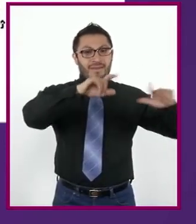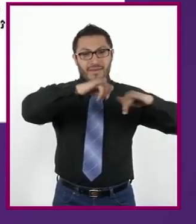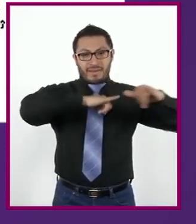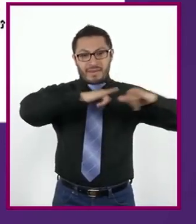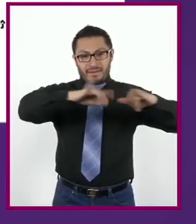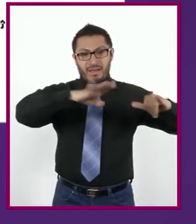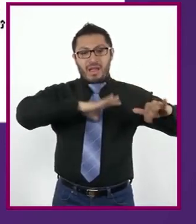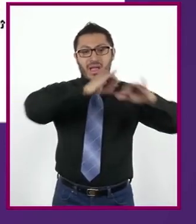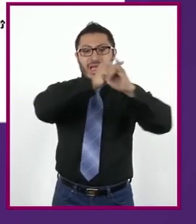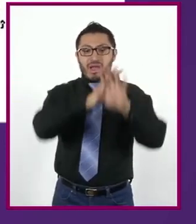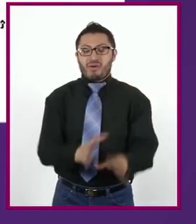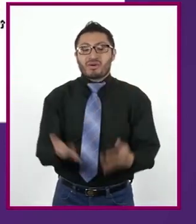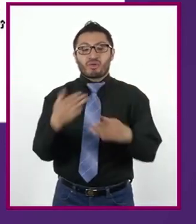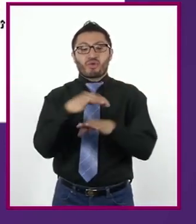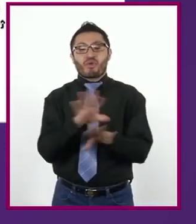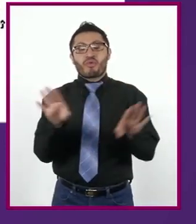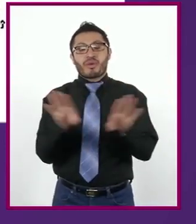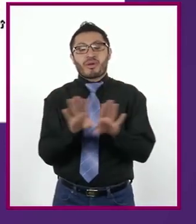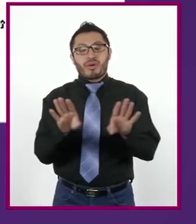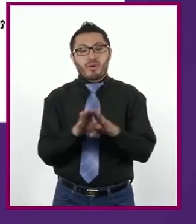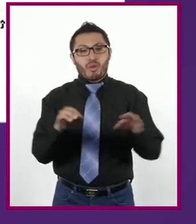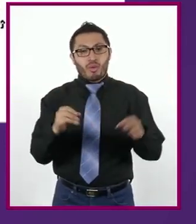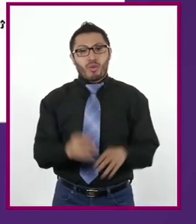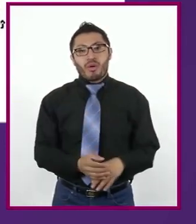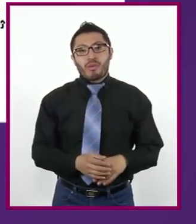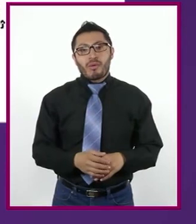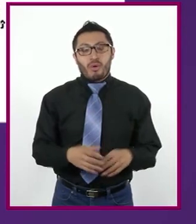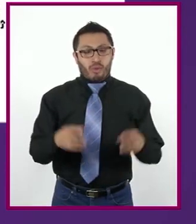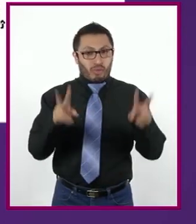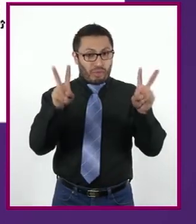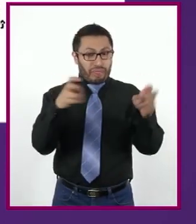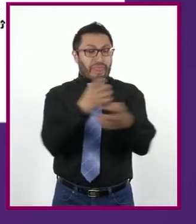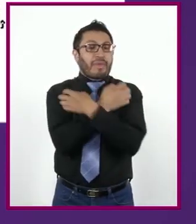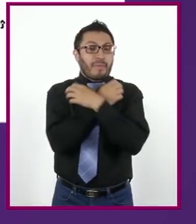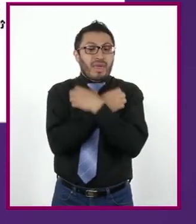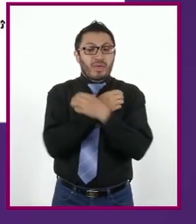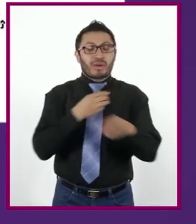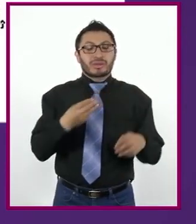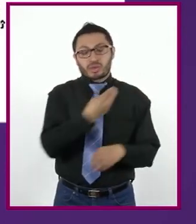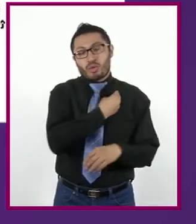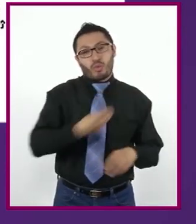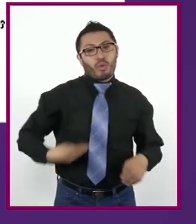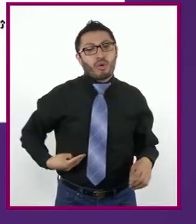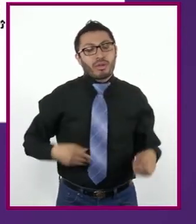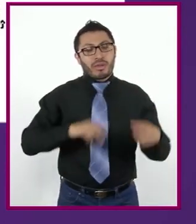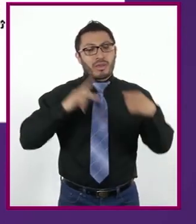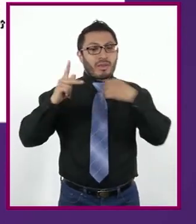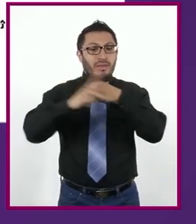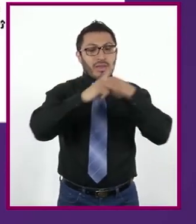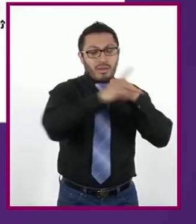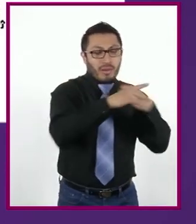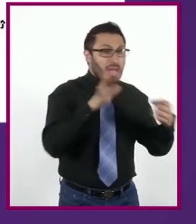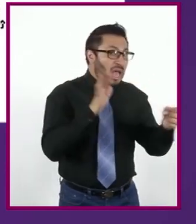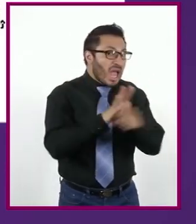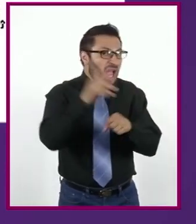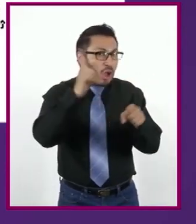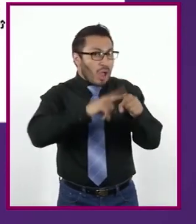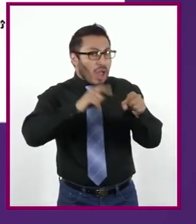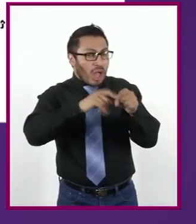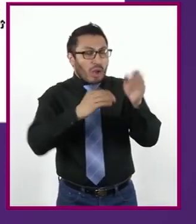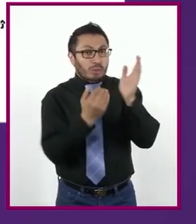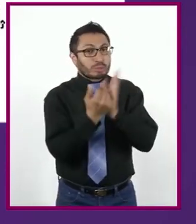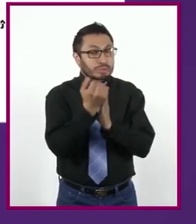una información acerca del Índice de Educación en los municipios del país. ¿Qué colores predominan?